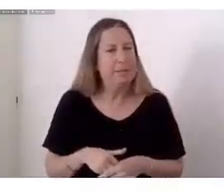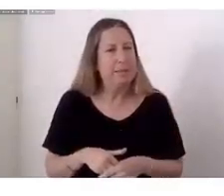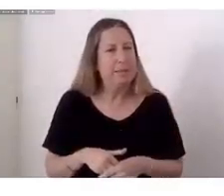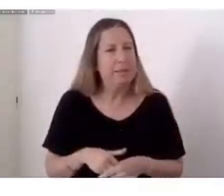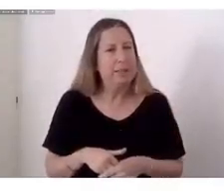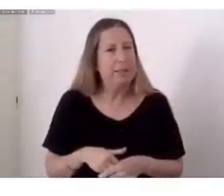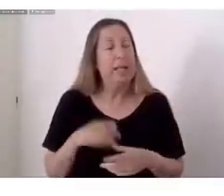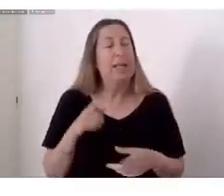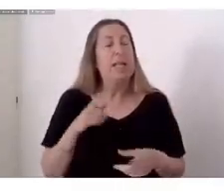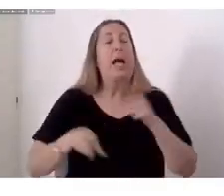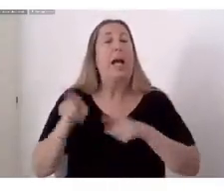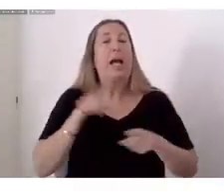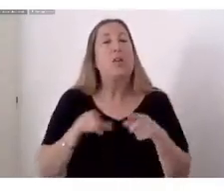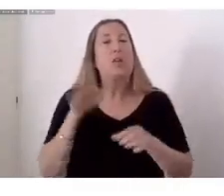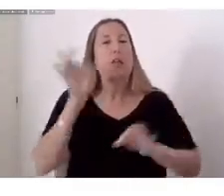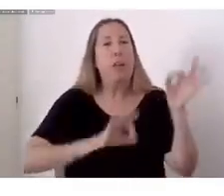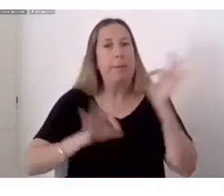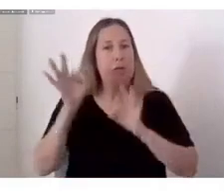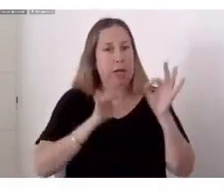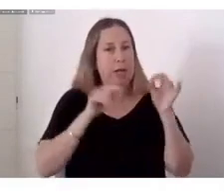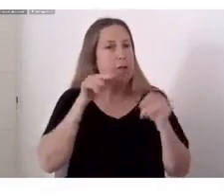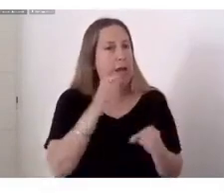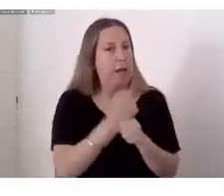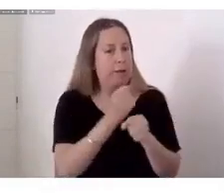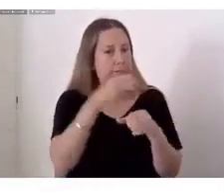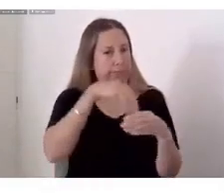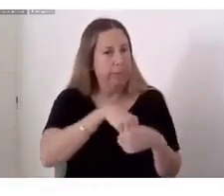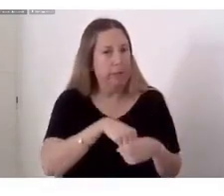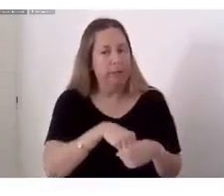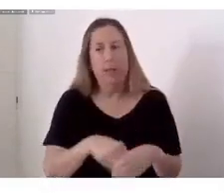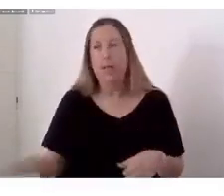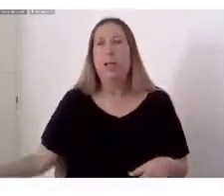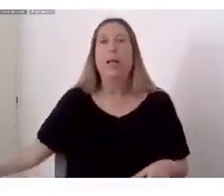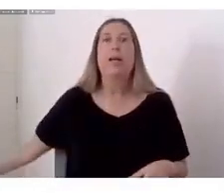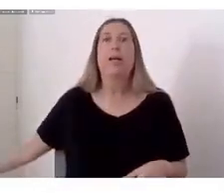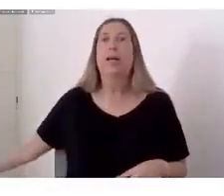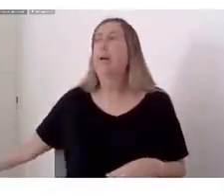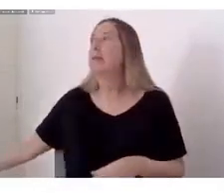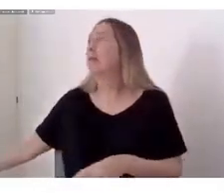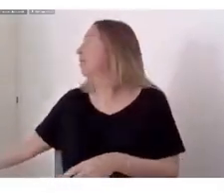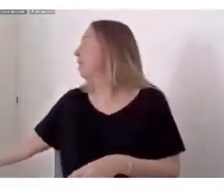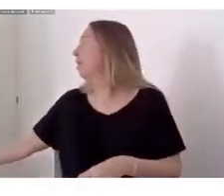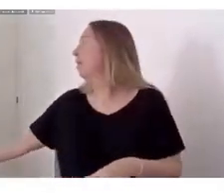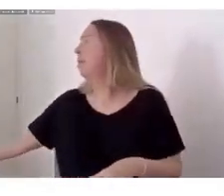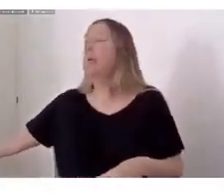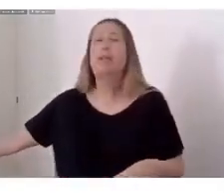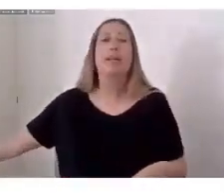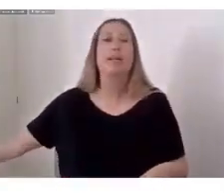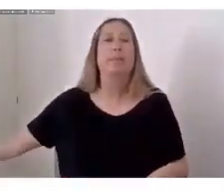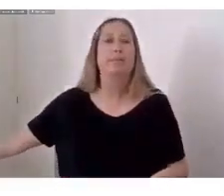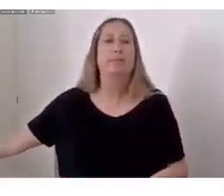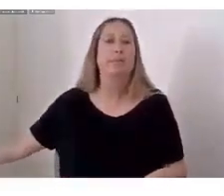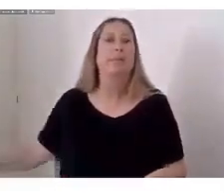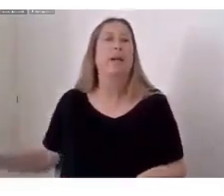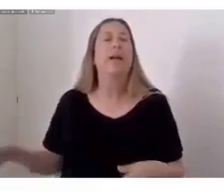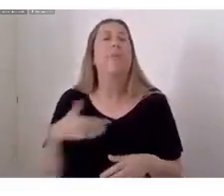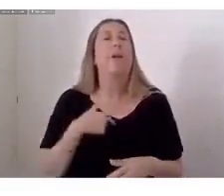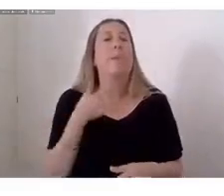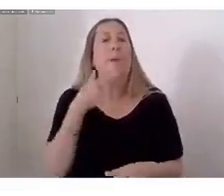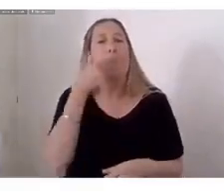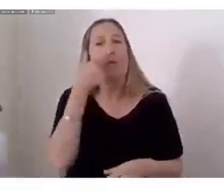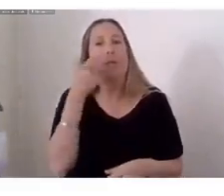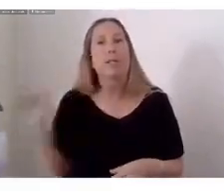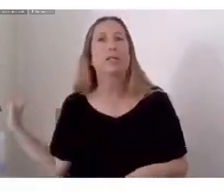proyectos allí Estoy en la parte de Subsidios de la DAO Así que para mí Es muy interesante siempre mezclar